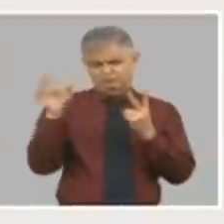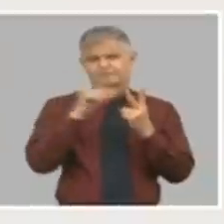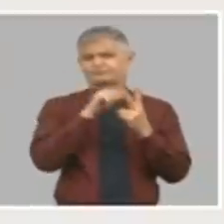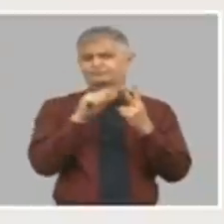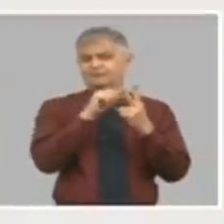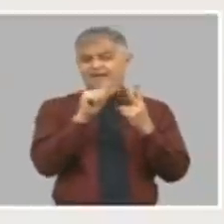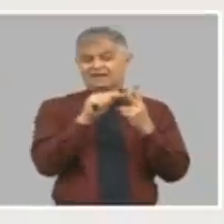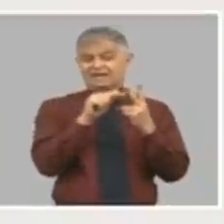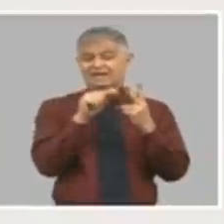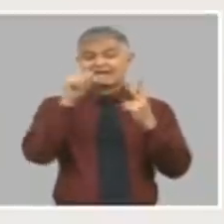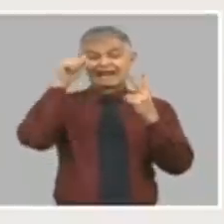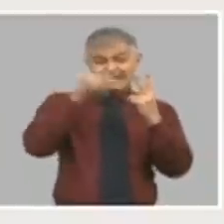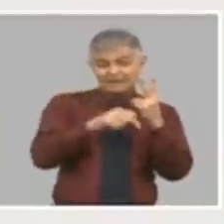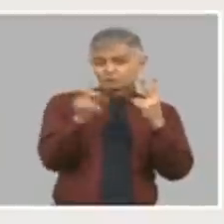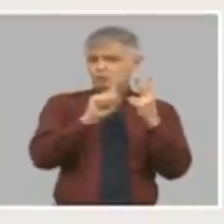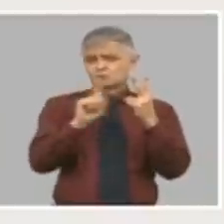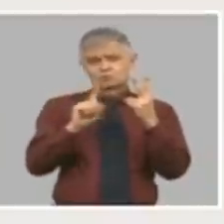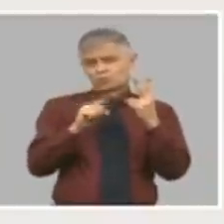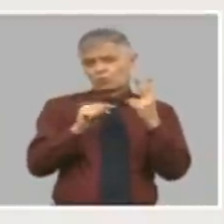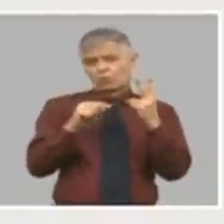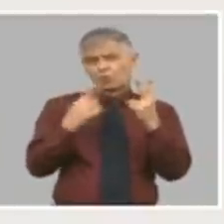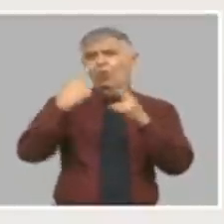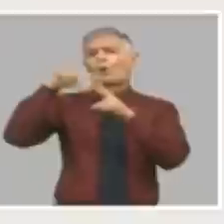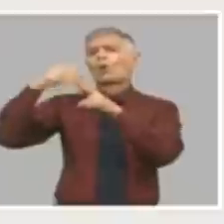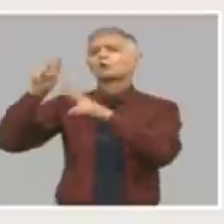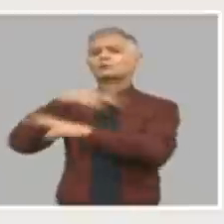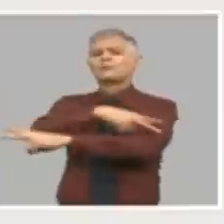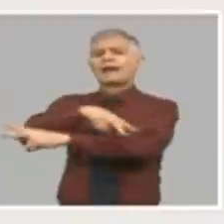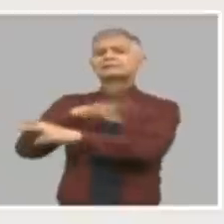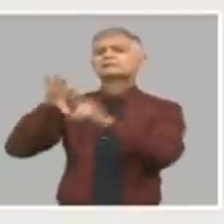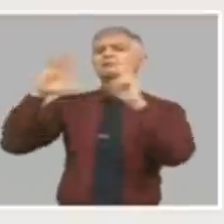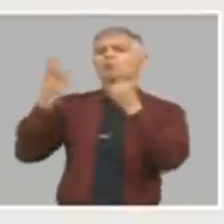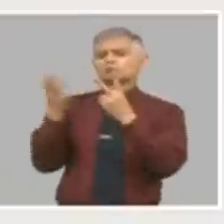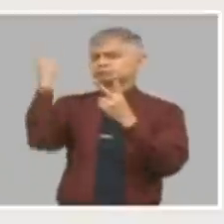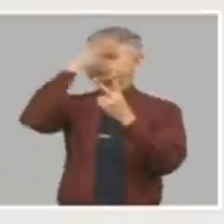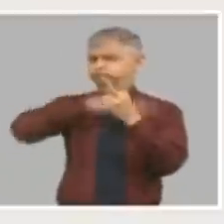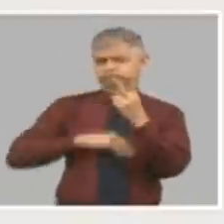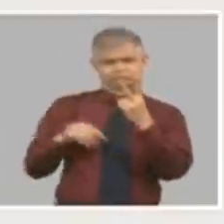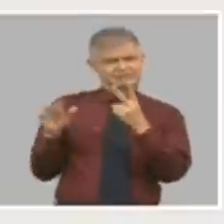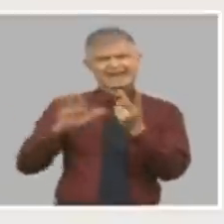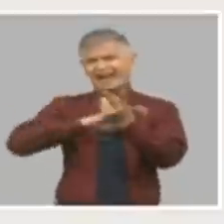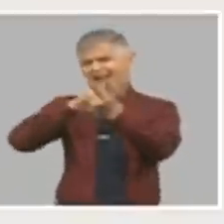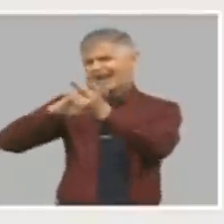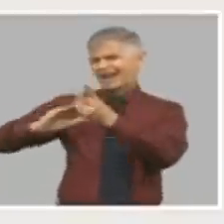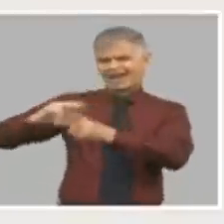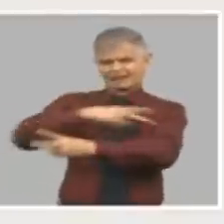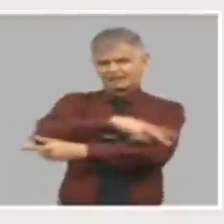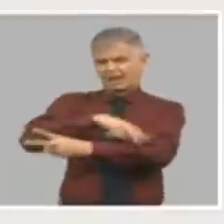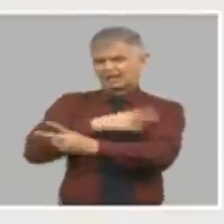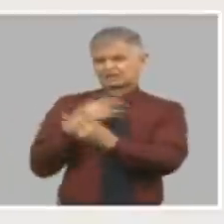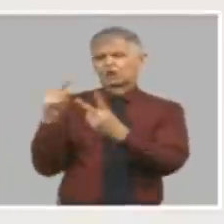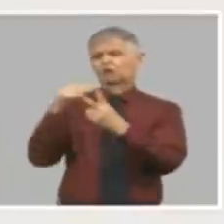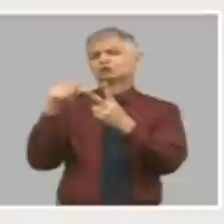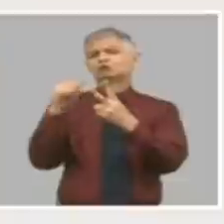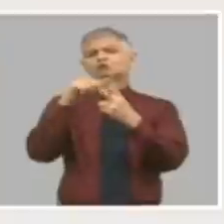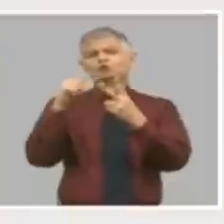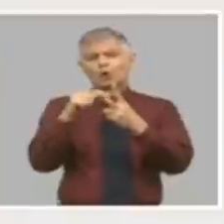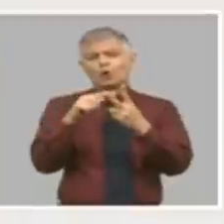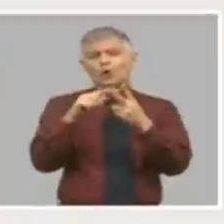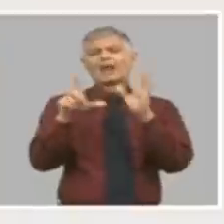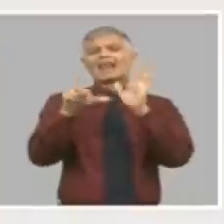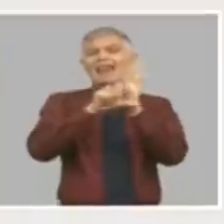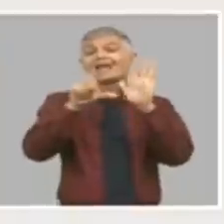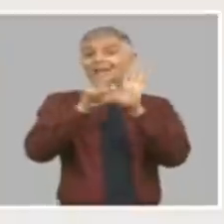exactamente lo que ocurre en el mundo. Nadie en el mundo tiene dos monedas domésticas de curso legal.